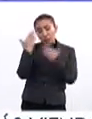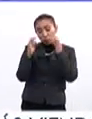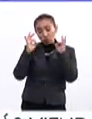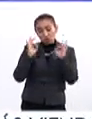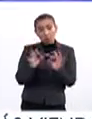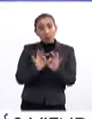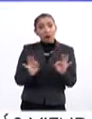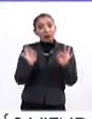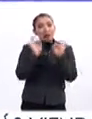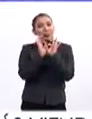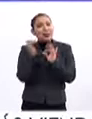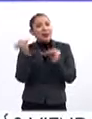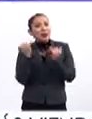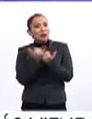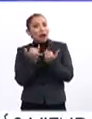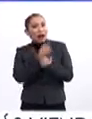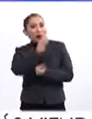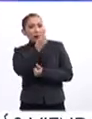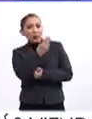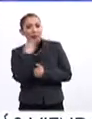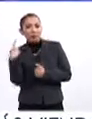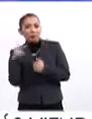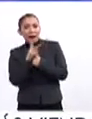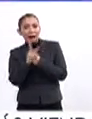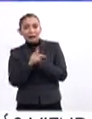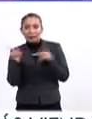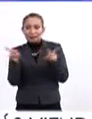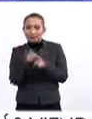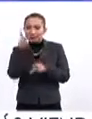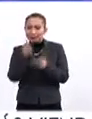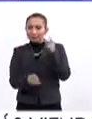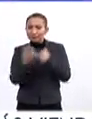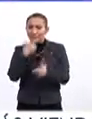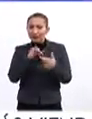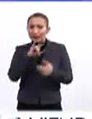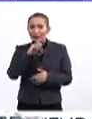importantes, al igual que las de la Universidad del País Vasco. Vamos a una breve pausa, regresamos, esto es Interfaz.